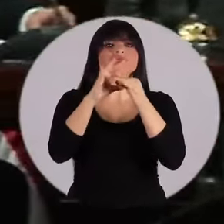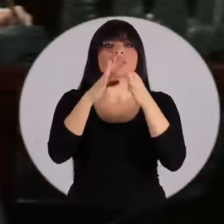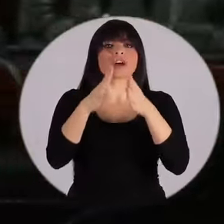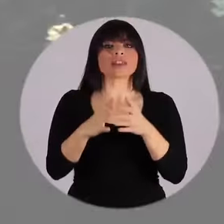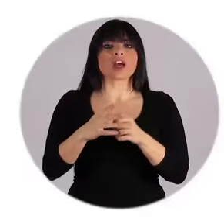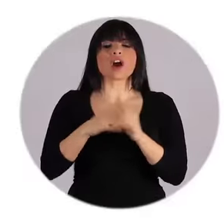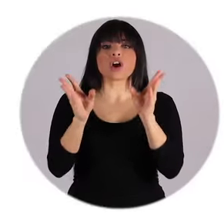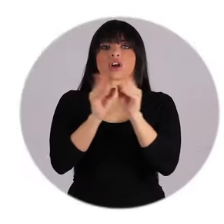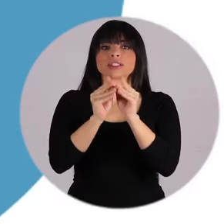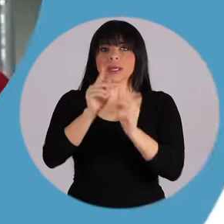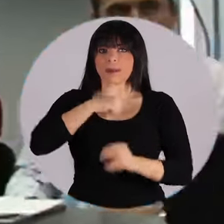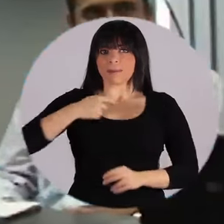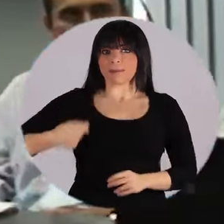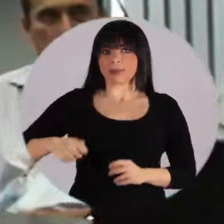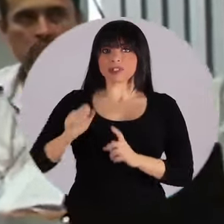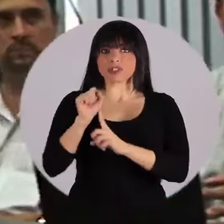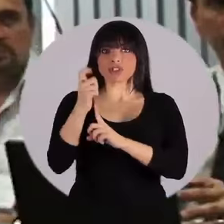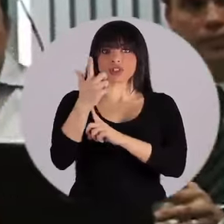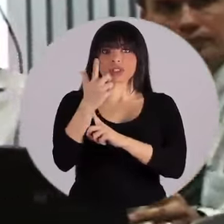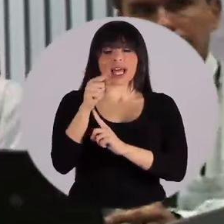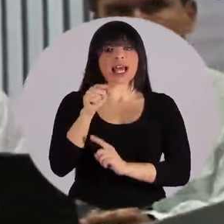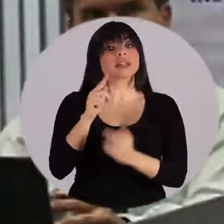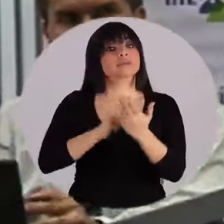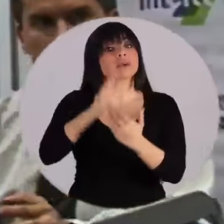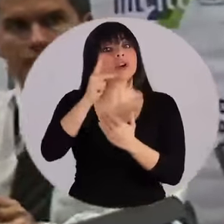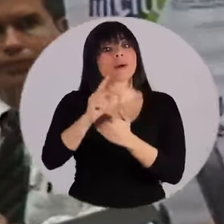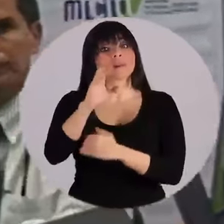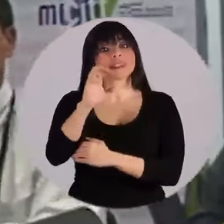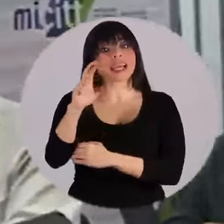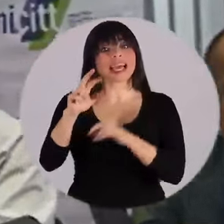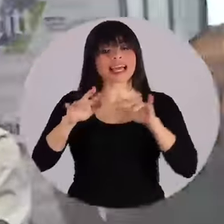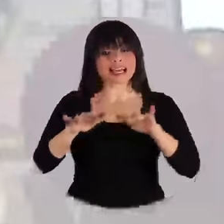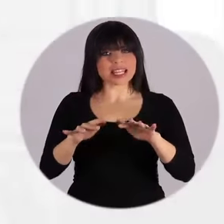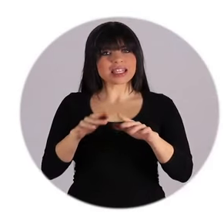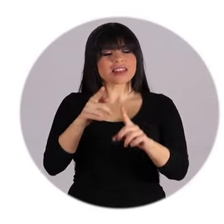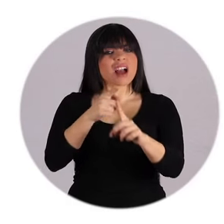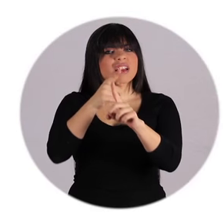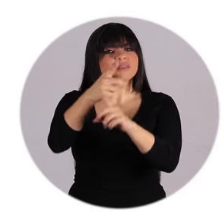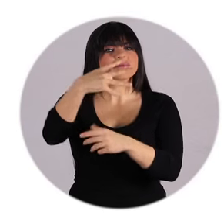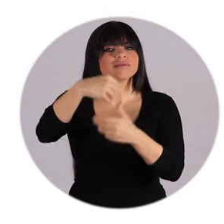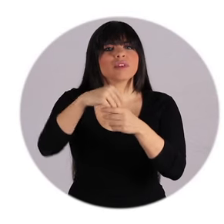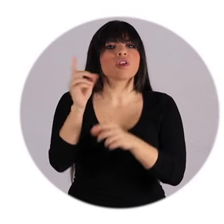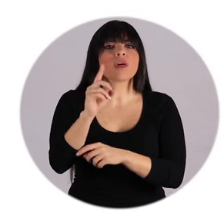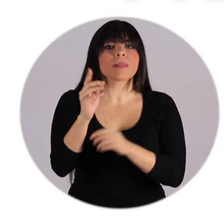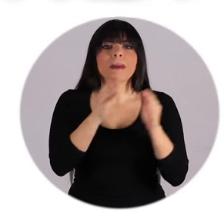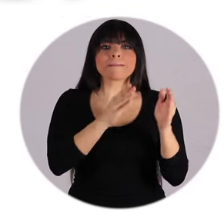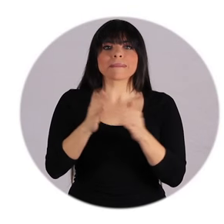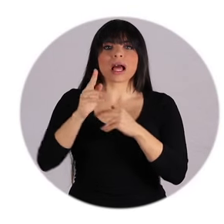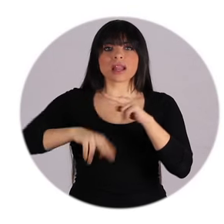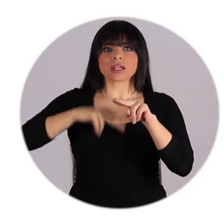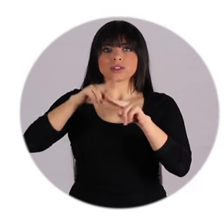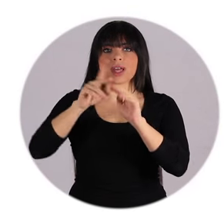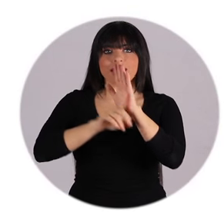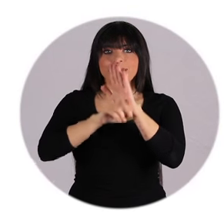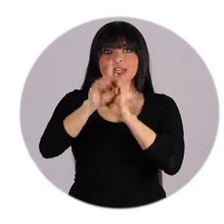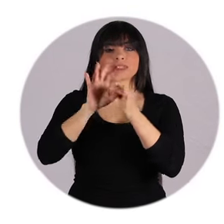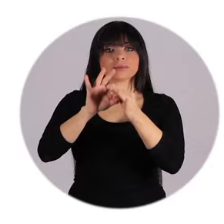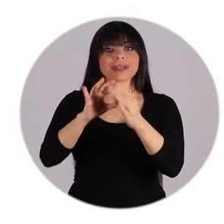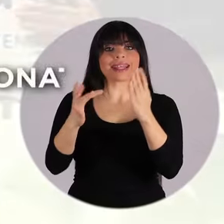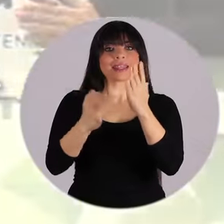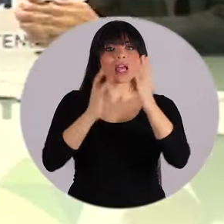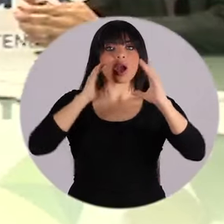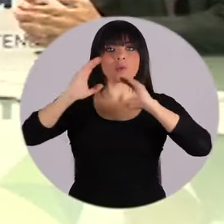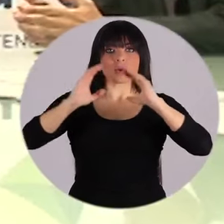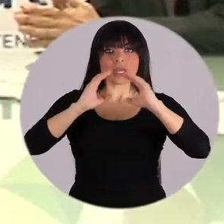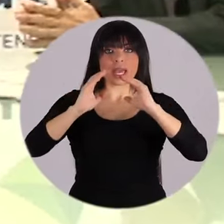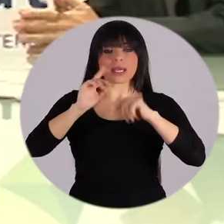Presidencial Social. Los programas de CR Digital se enmarcan en el Plan Nacional de Desarrollo de las Telecomunicaciones